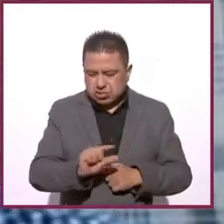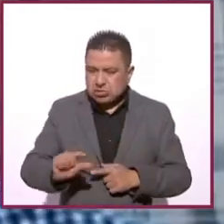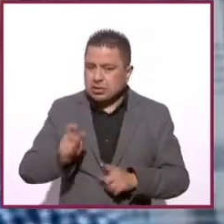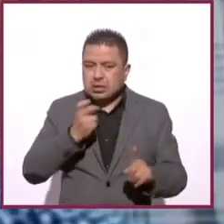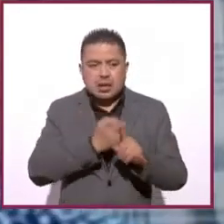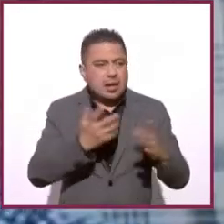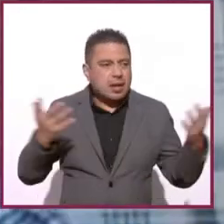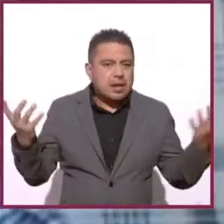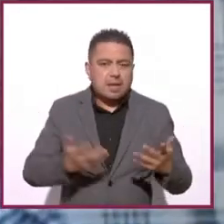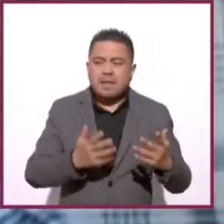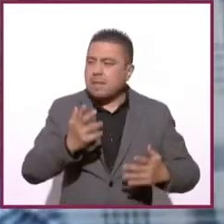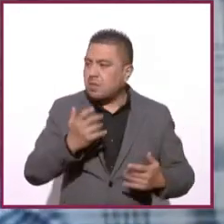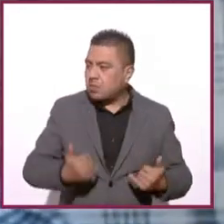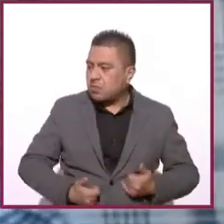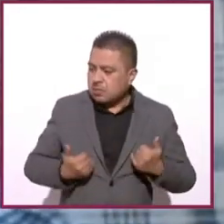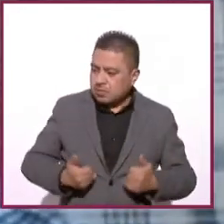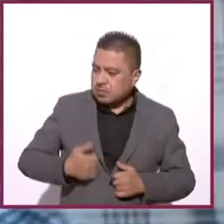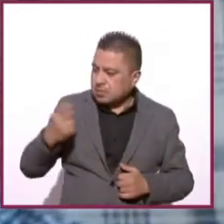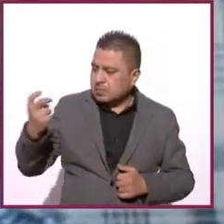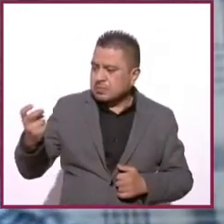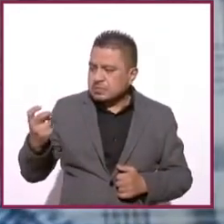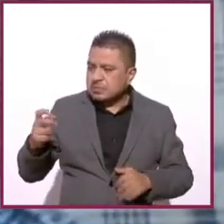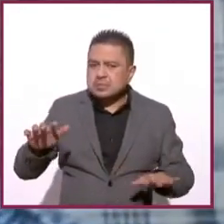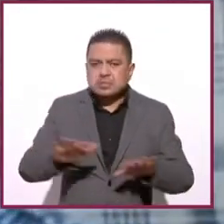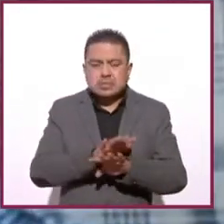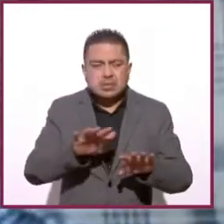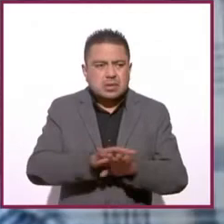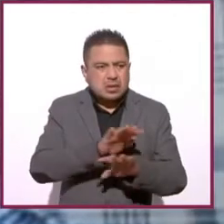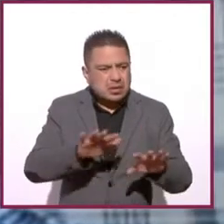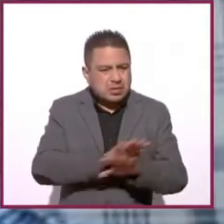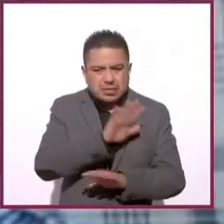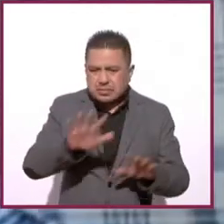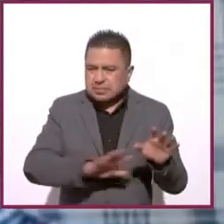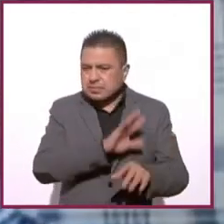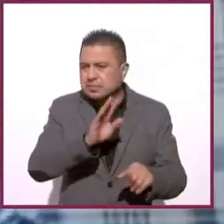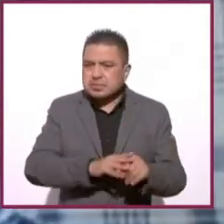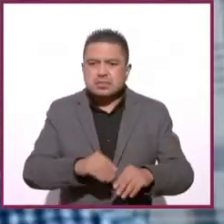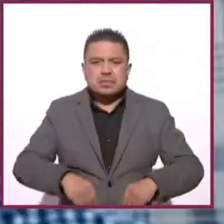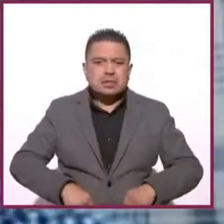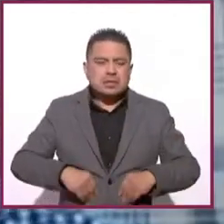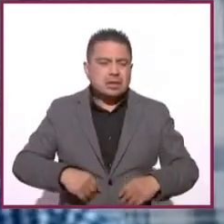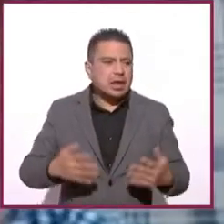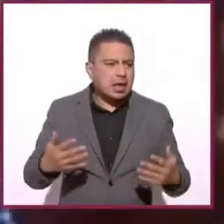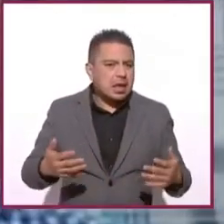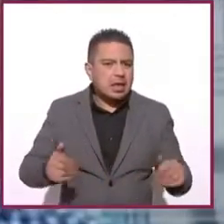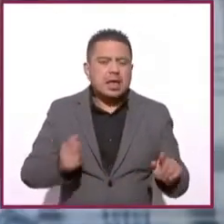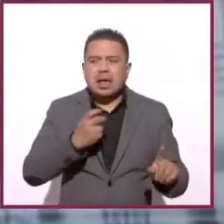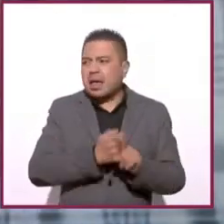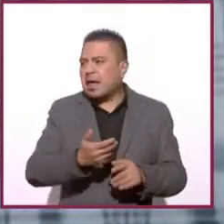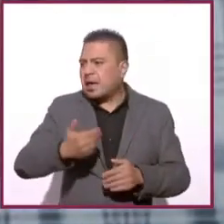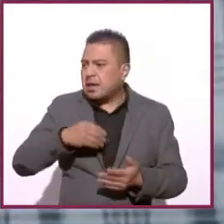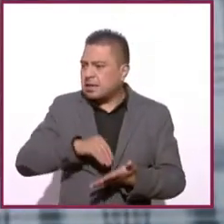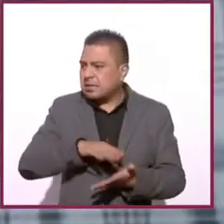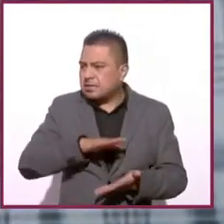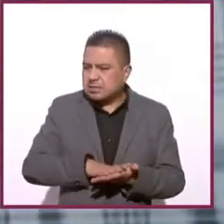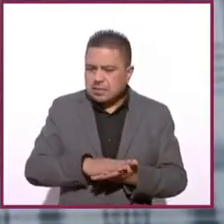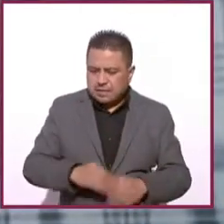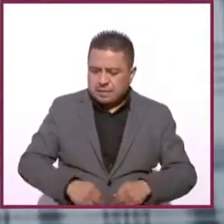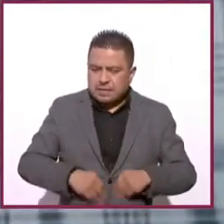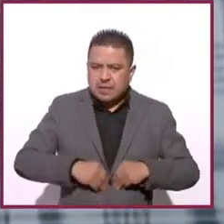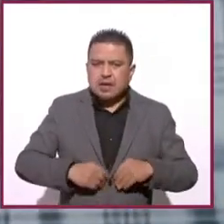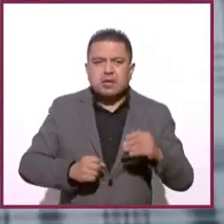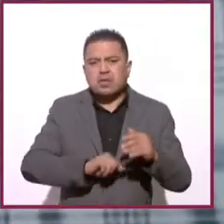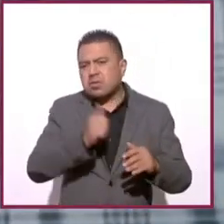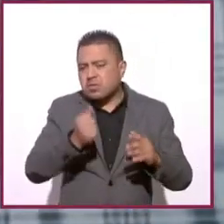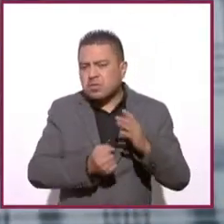hecho, él siendo muy joven, le cambia completamente la vida, aunque ya tenía él una vida predefinida. Es una nueva